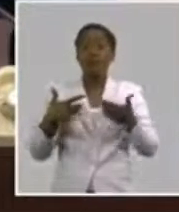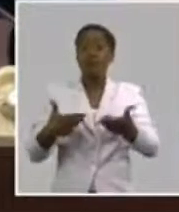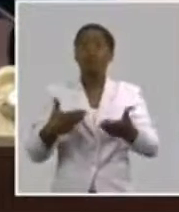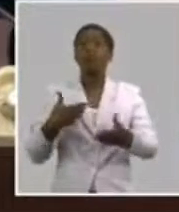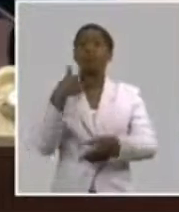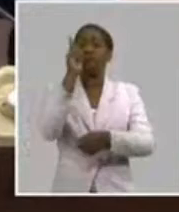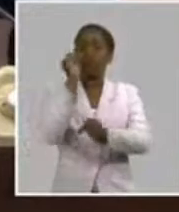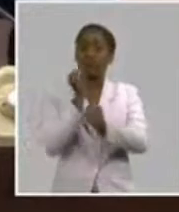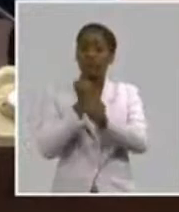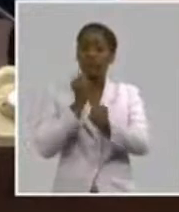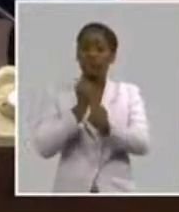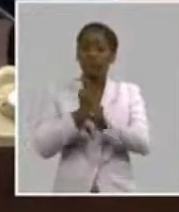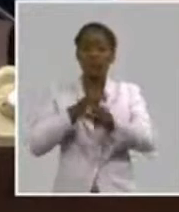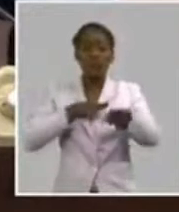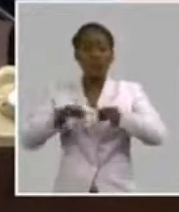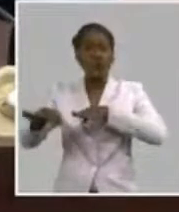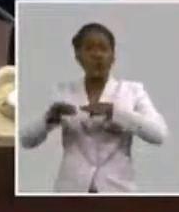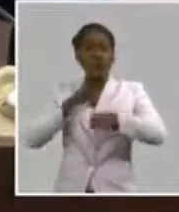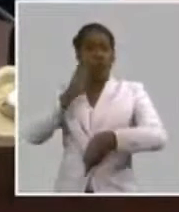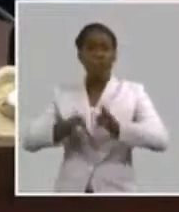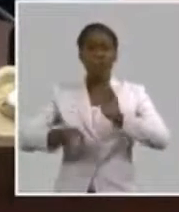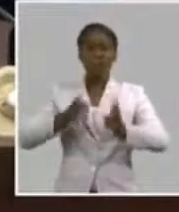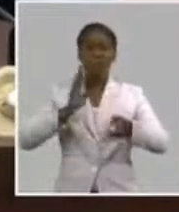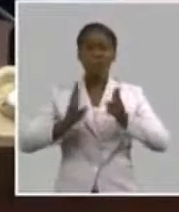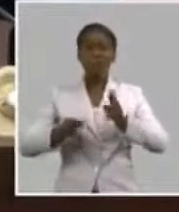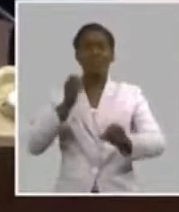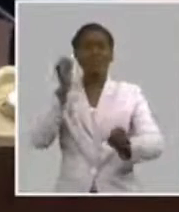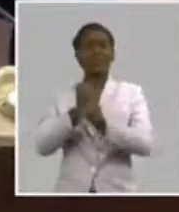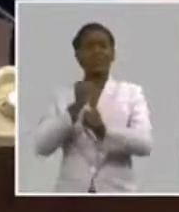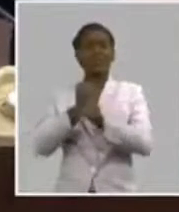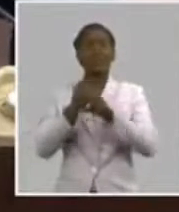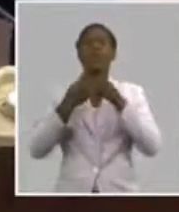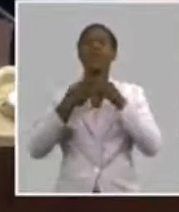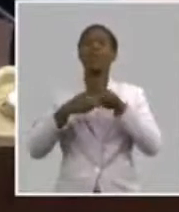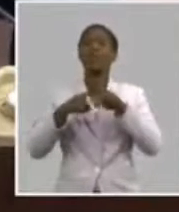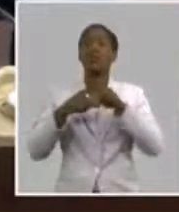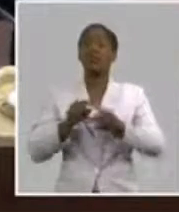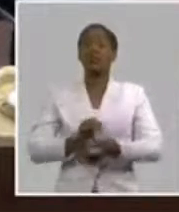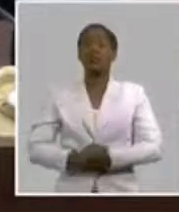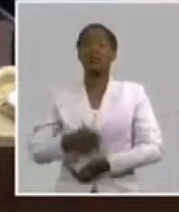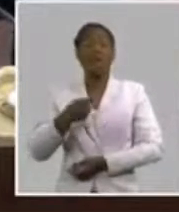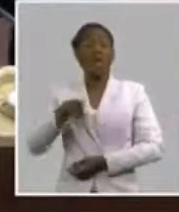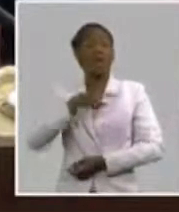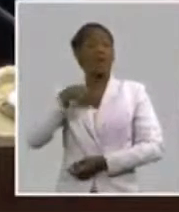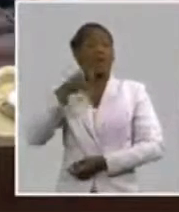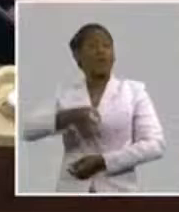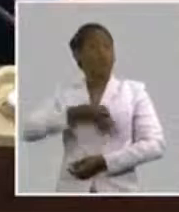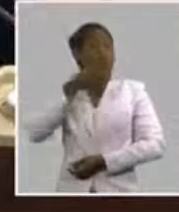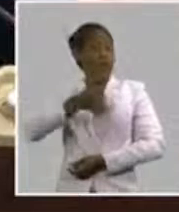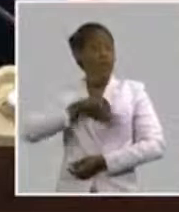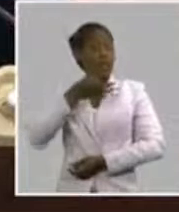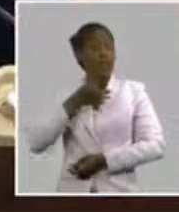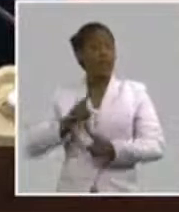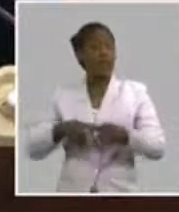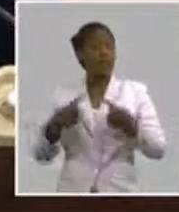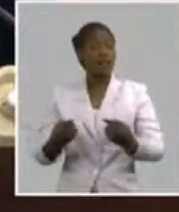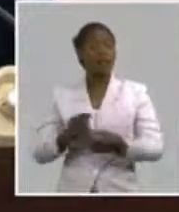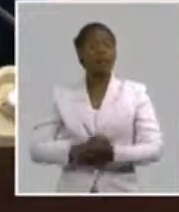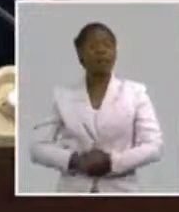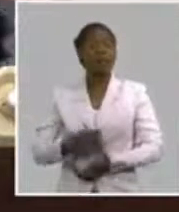Por eso ya hablaba también, creo que lo dije ayer, ¿no? Que hay que tener capacidad para actuar en condiciones adversas. Y como parte de la preparación tenemos que